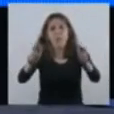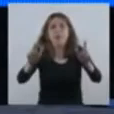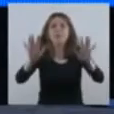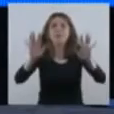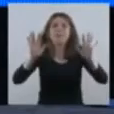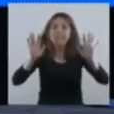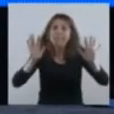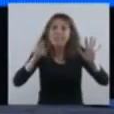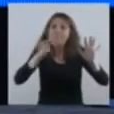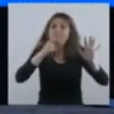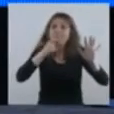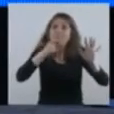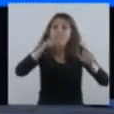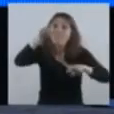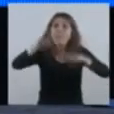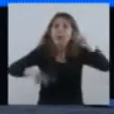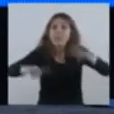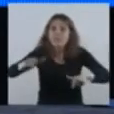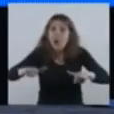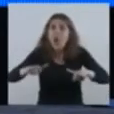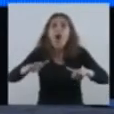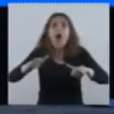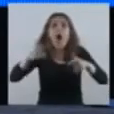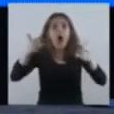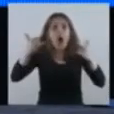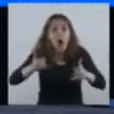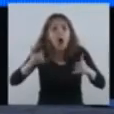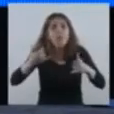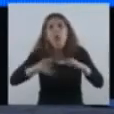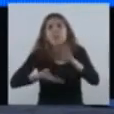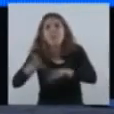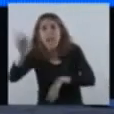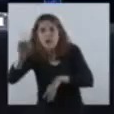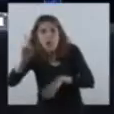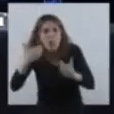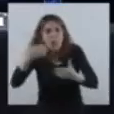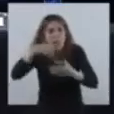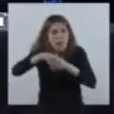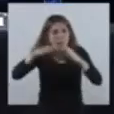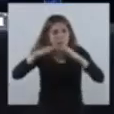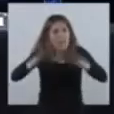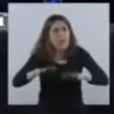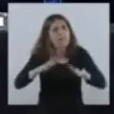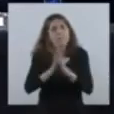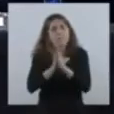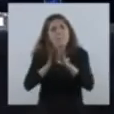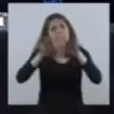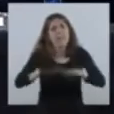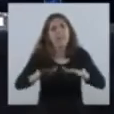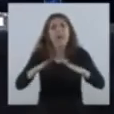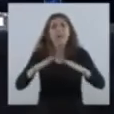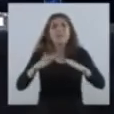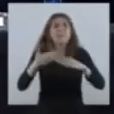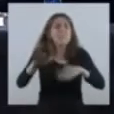quedarnos en casa, quedémonos en casa. Porque allí es donde más seguros estamos.